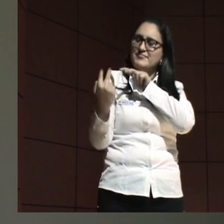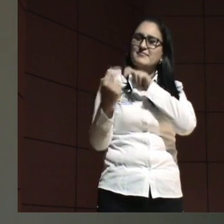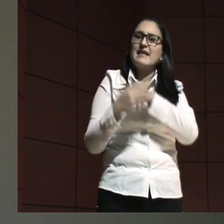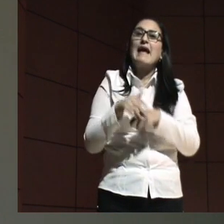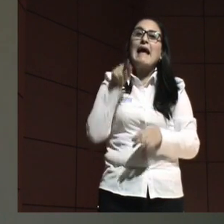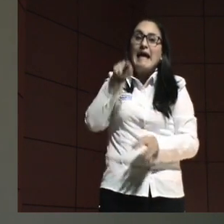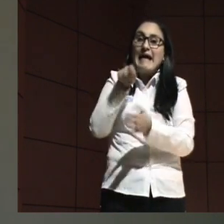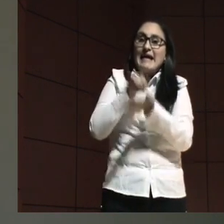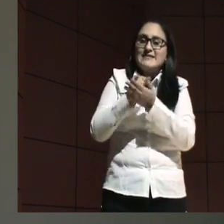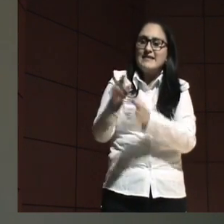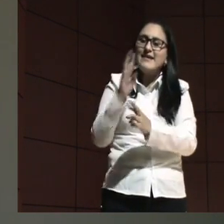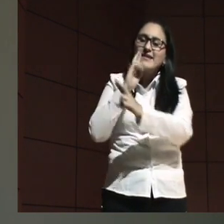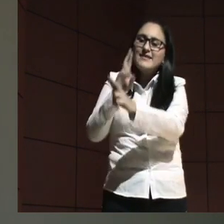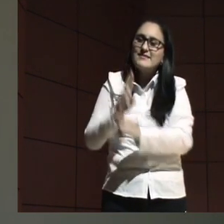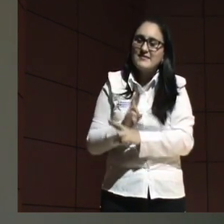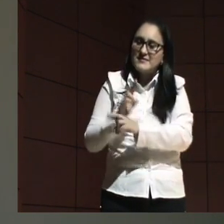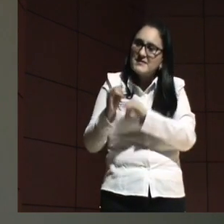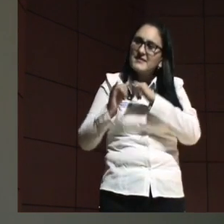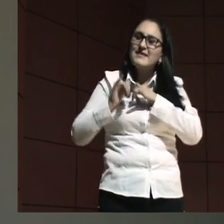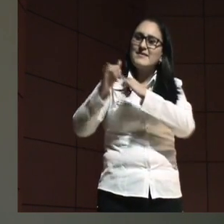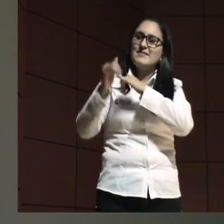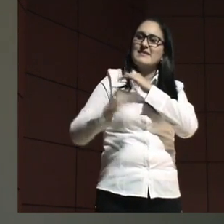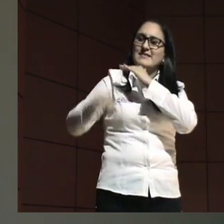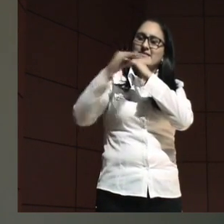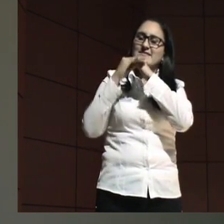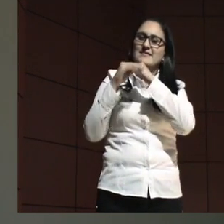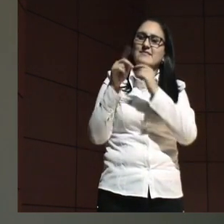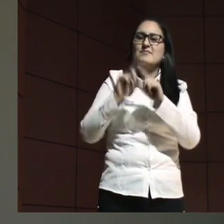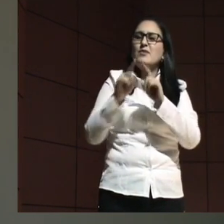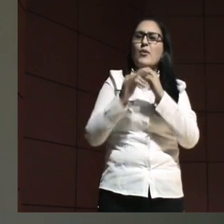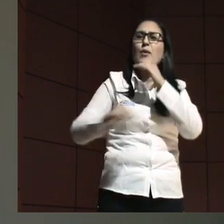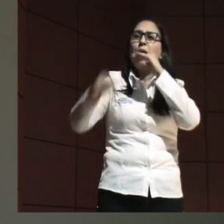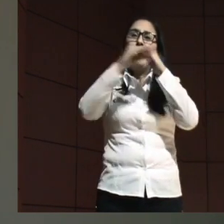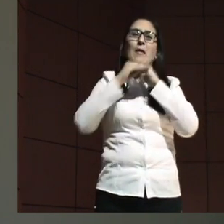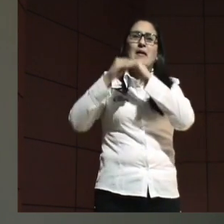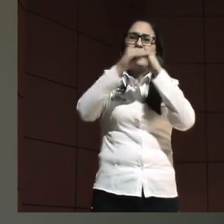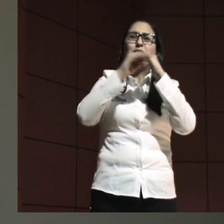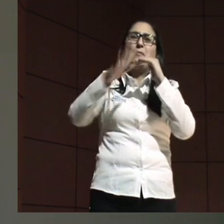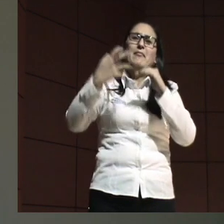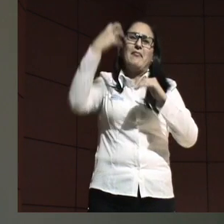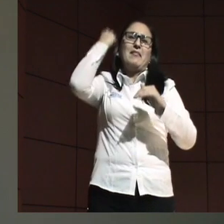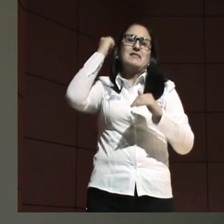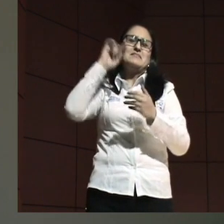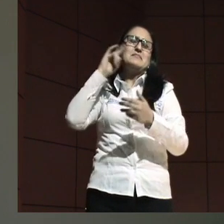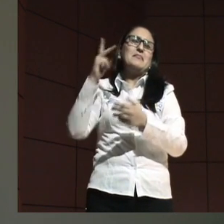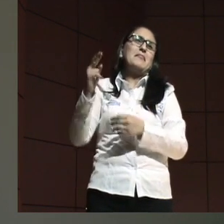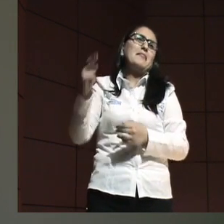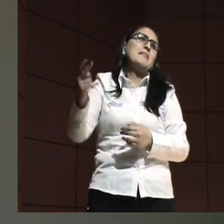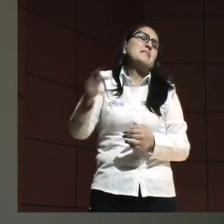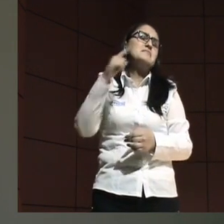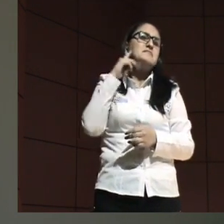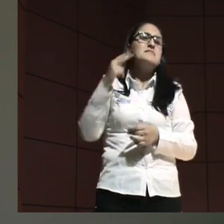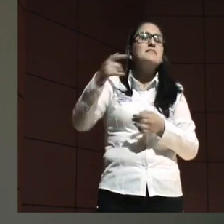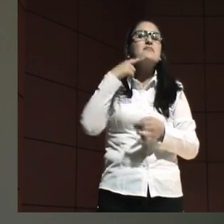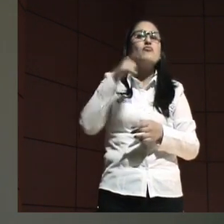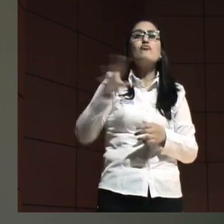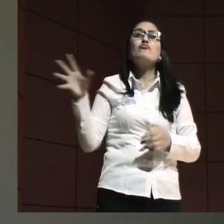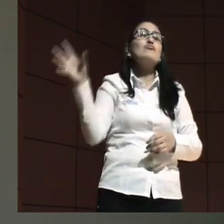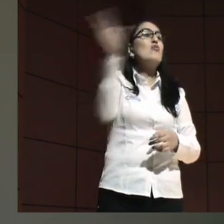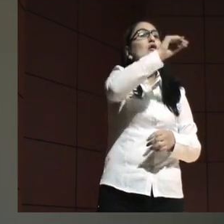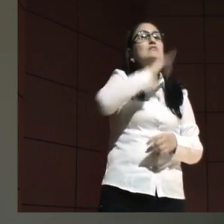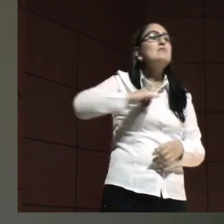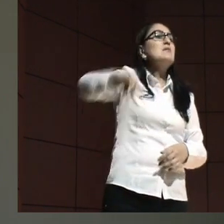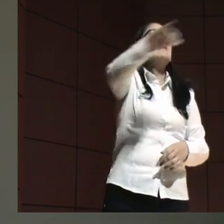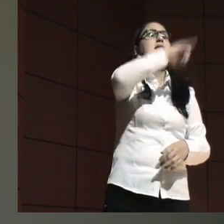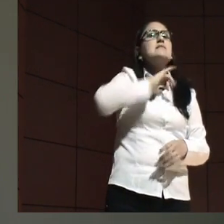Eso parte del reconocimiento de la igualdad, pero no del igualitarismo clásico de decir, todos somos